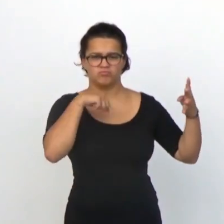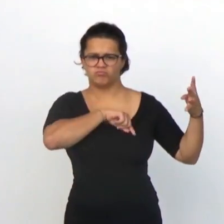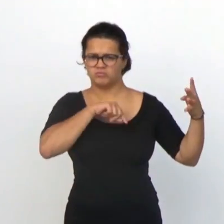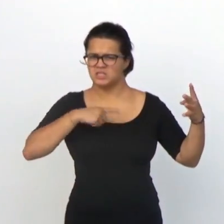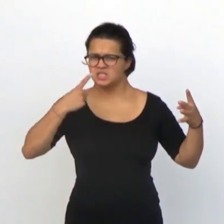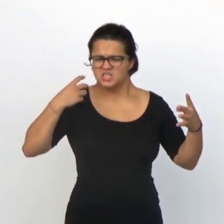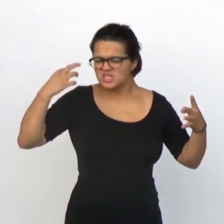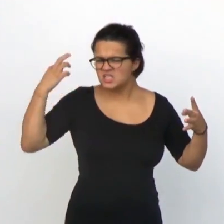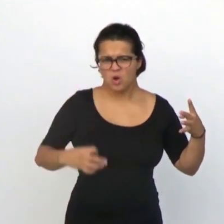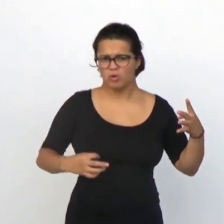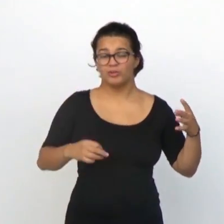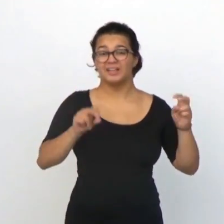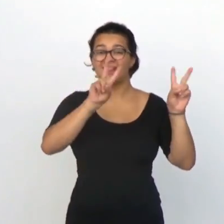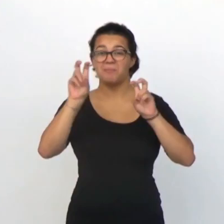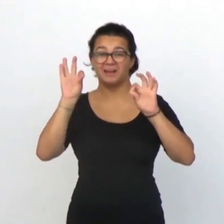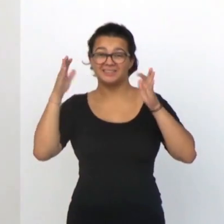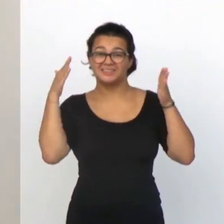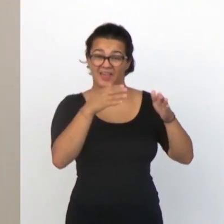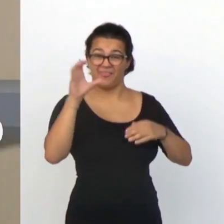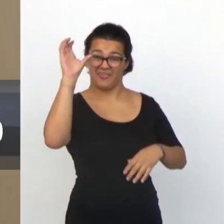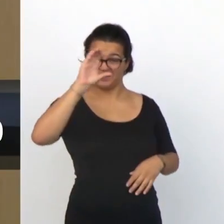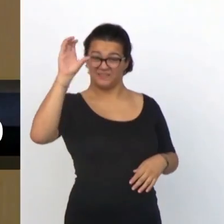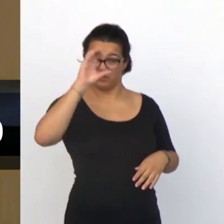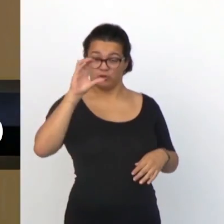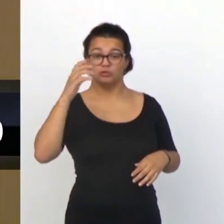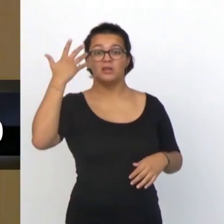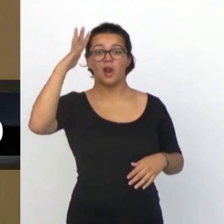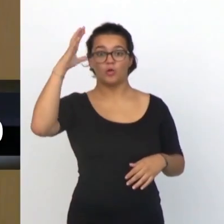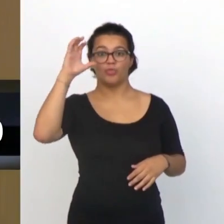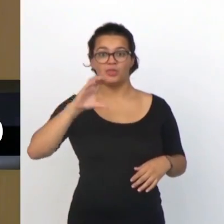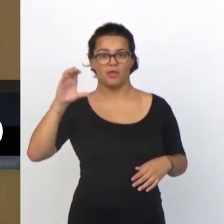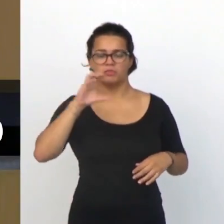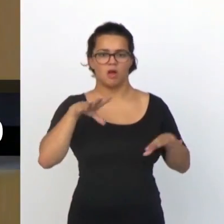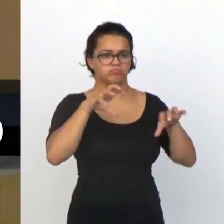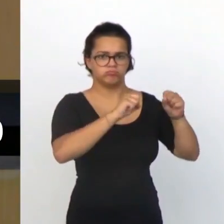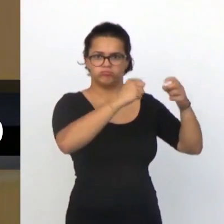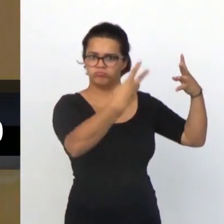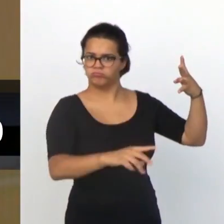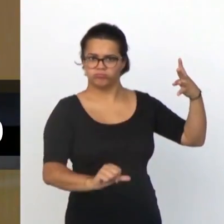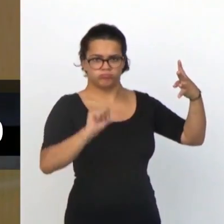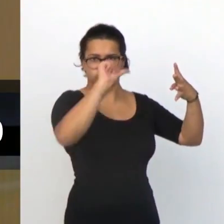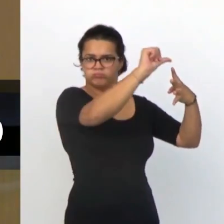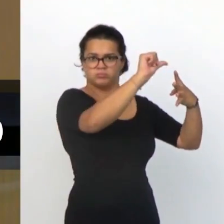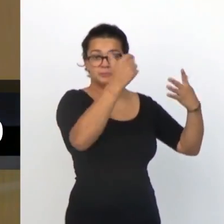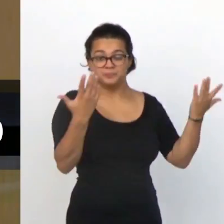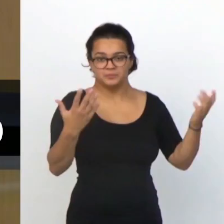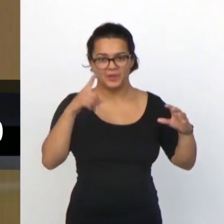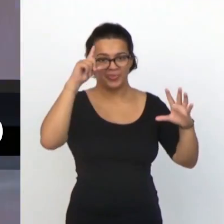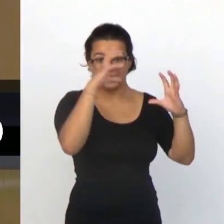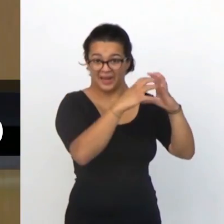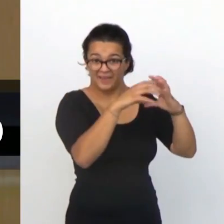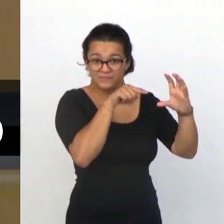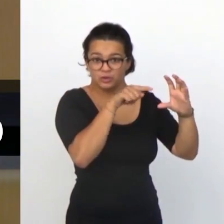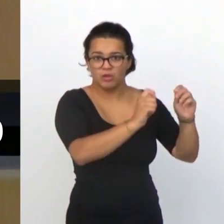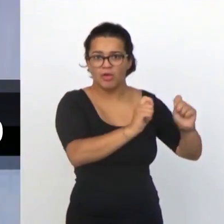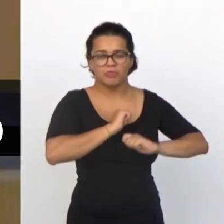estoy seguro de que entre los temas científicos la neurociencia ocuparía uno de los primeros puestos. Y es que